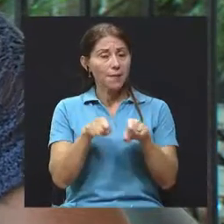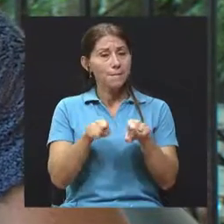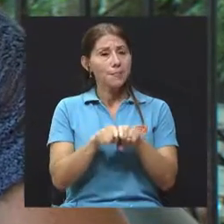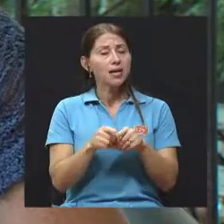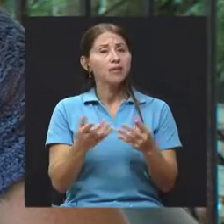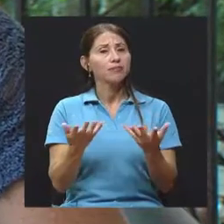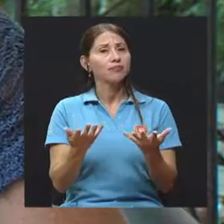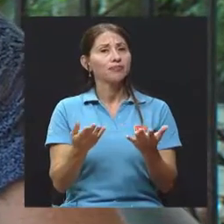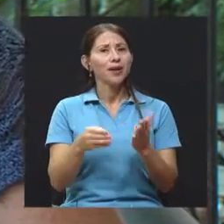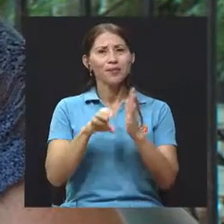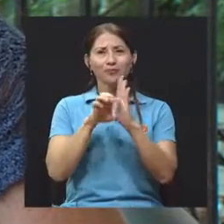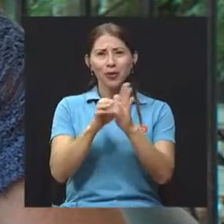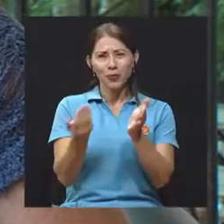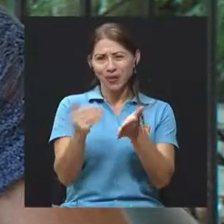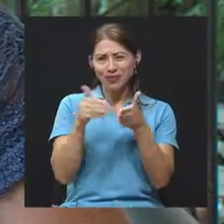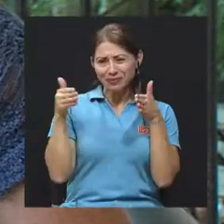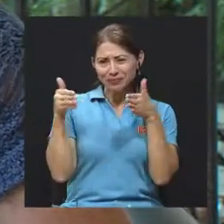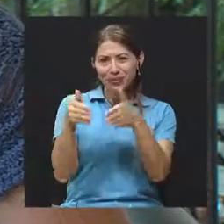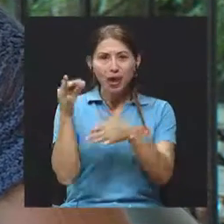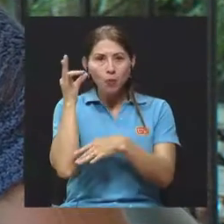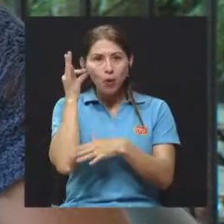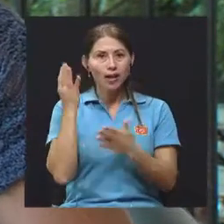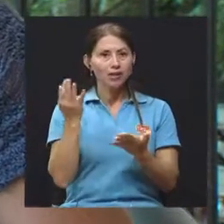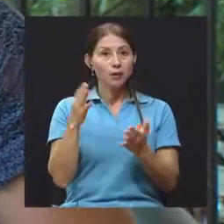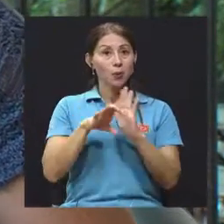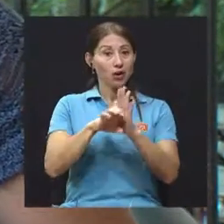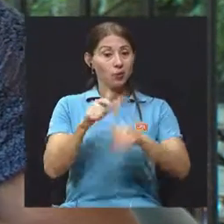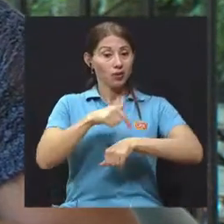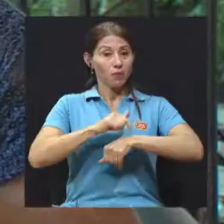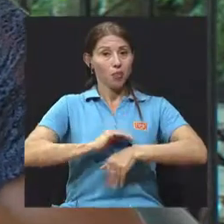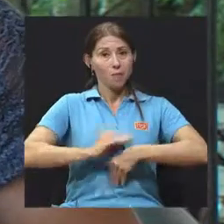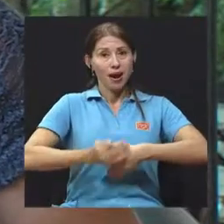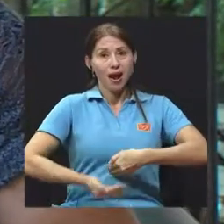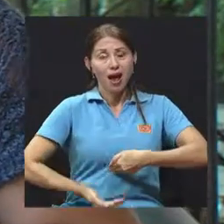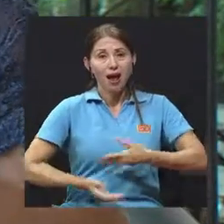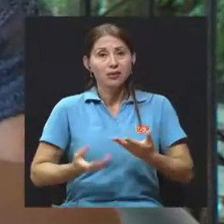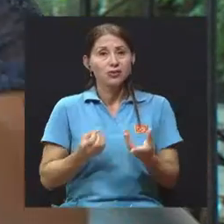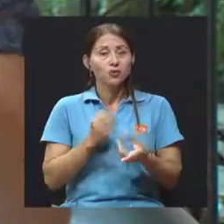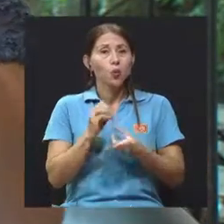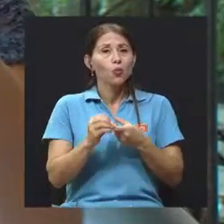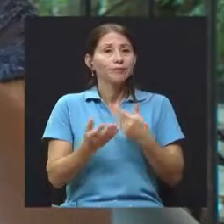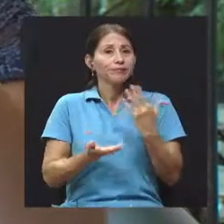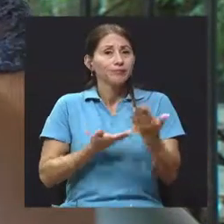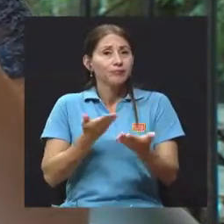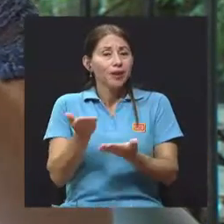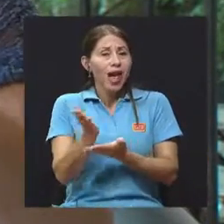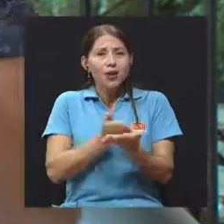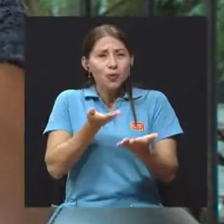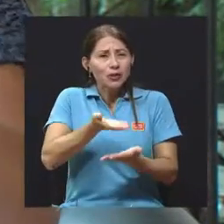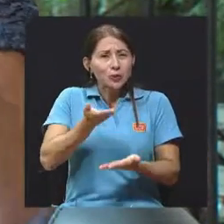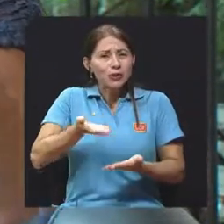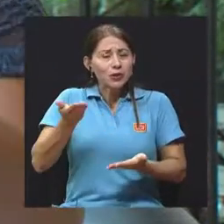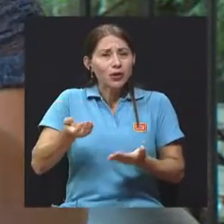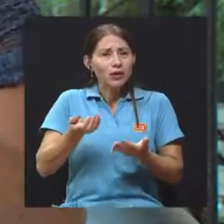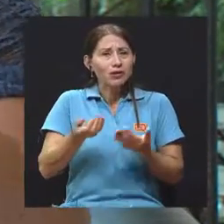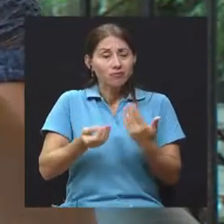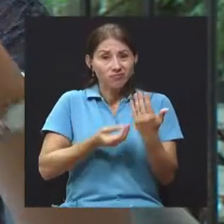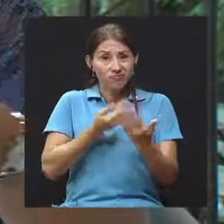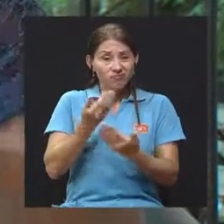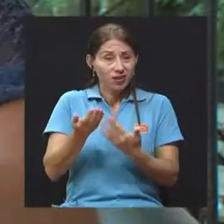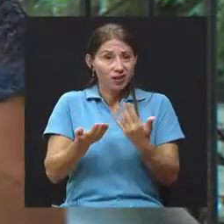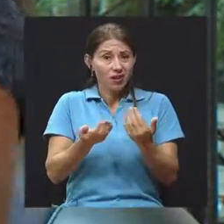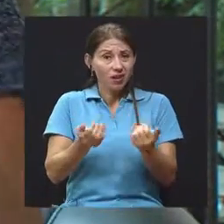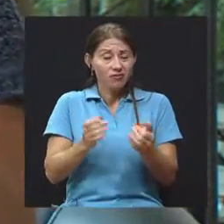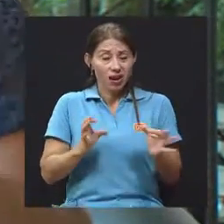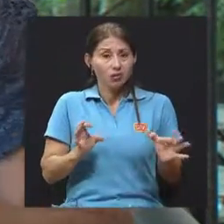gustaría detenerme en el caso de las mujeres. Los embarazos, problemas que se vayan a desencadenar propios del embarazo, por ejemplo, ¿es perjudicial